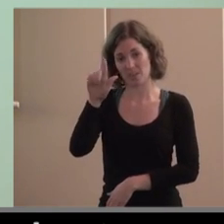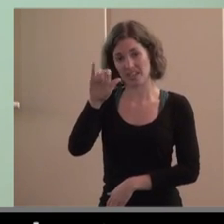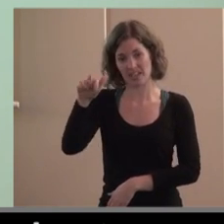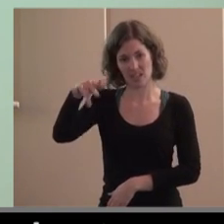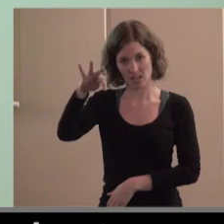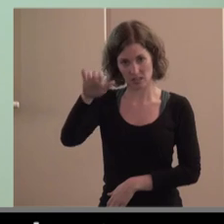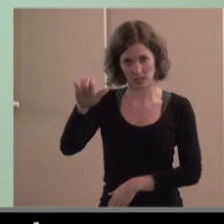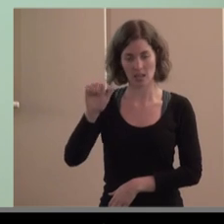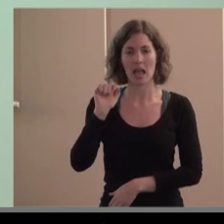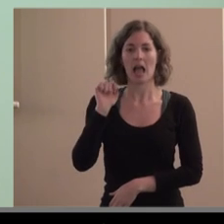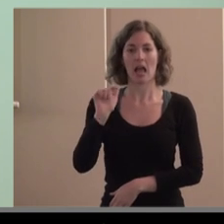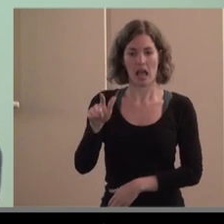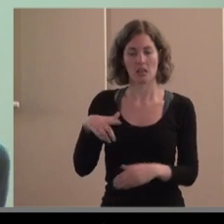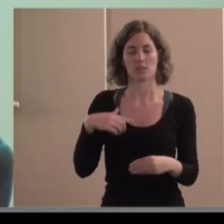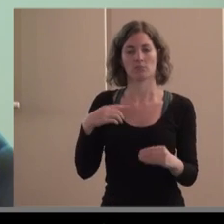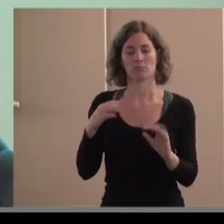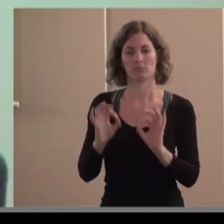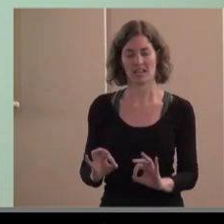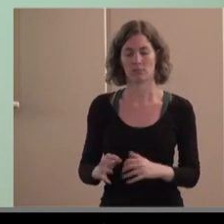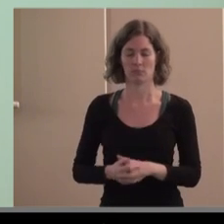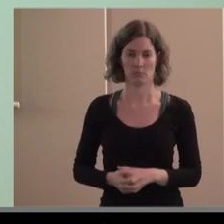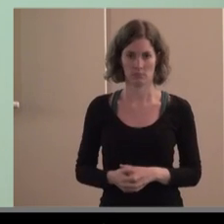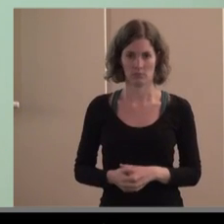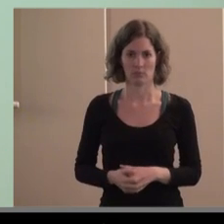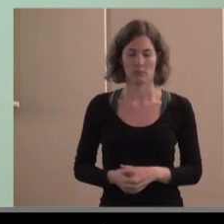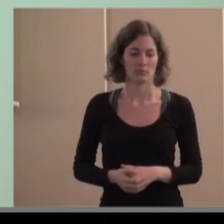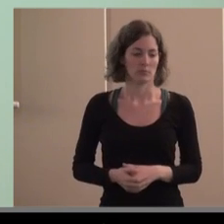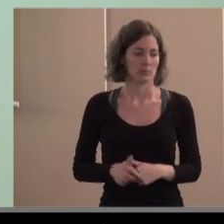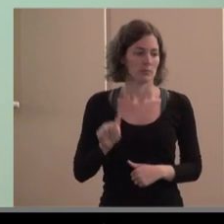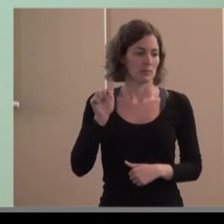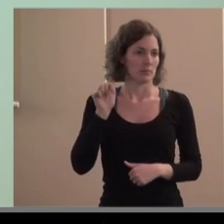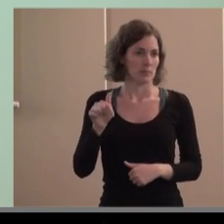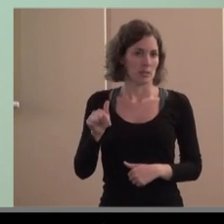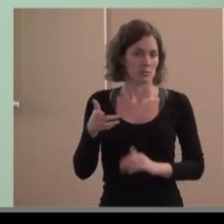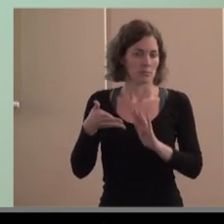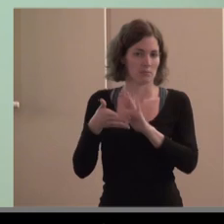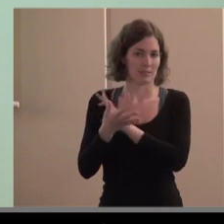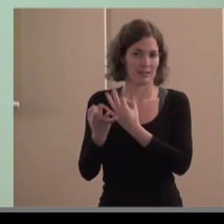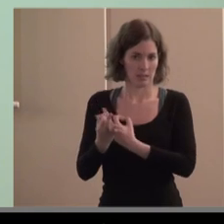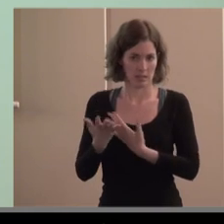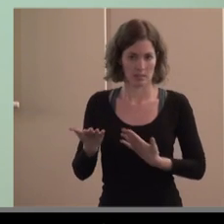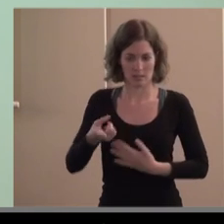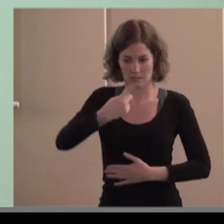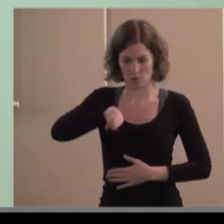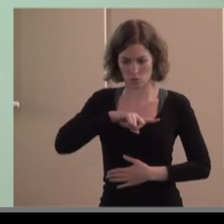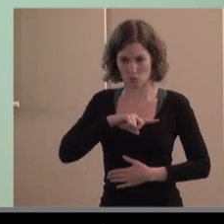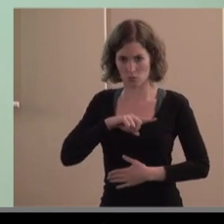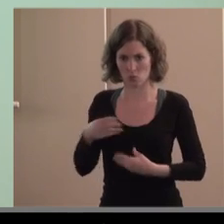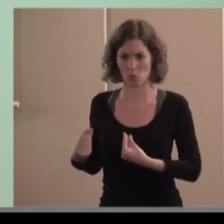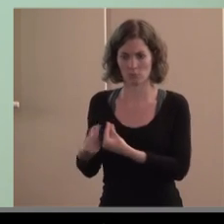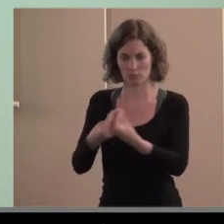actúa absolutamente así ¿qué refuerza esto? pues que somos capaces de juntarnos de ir a buscar